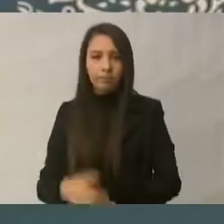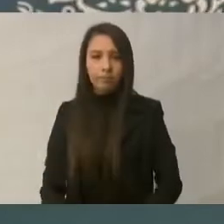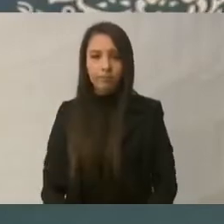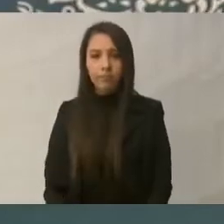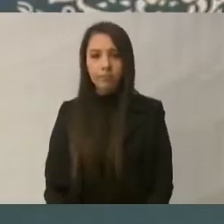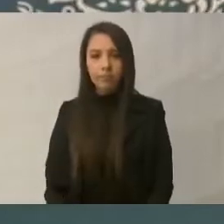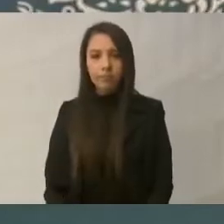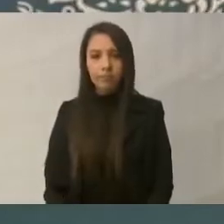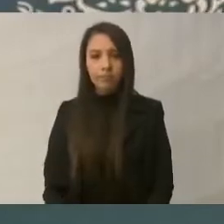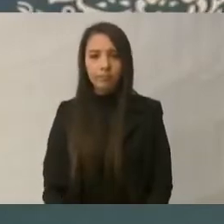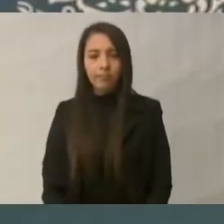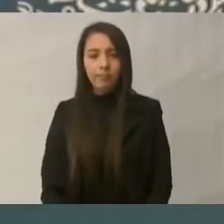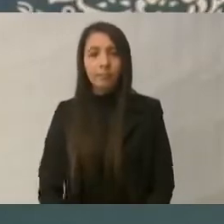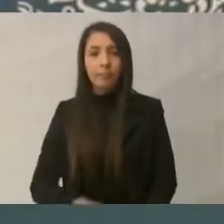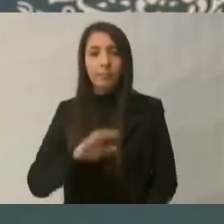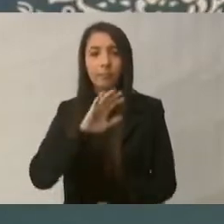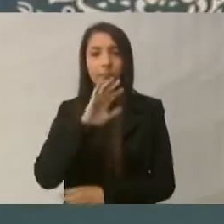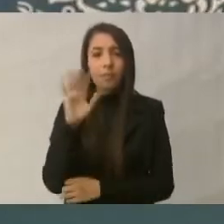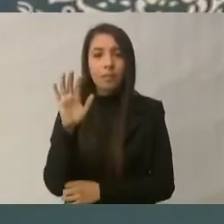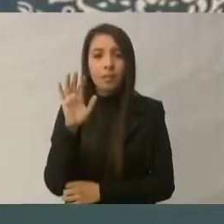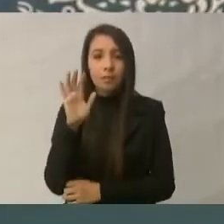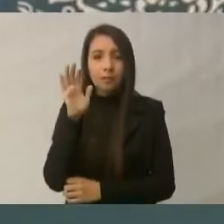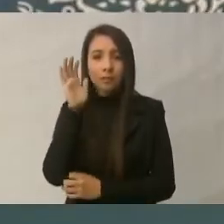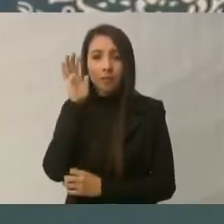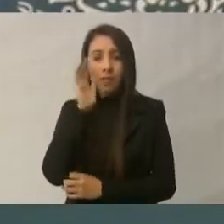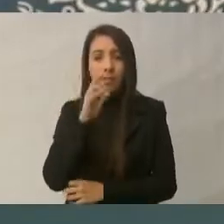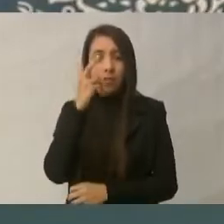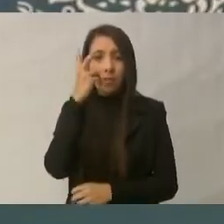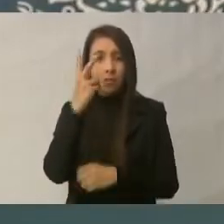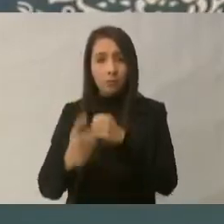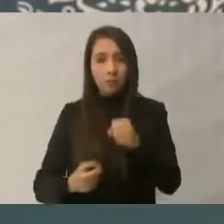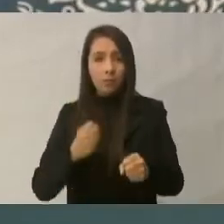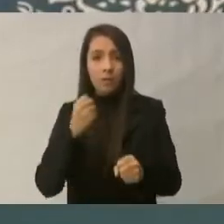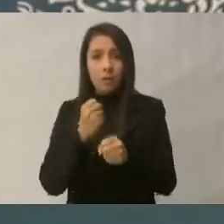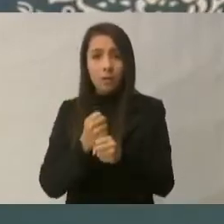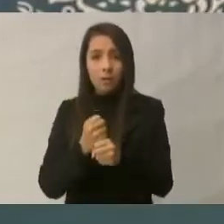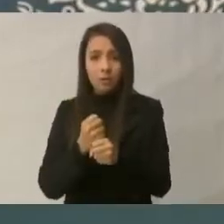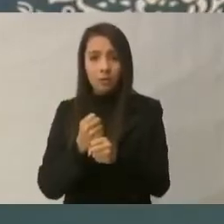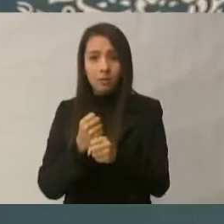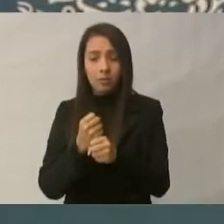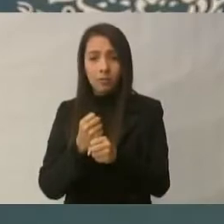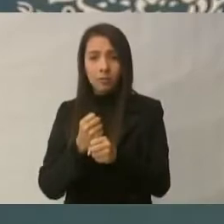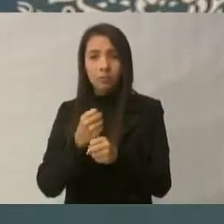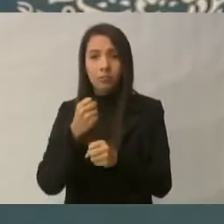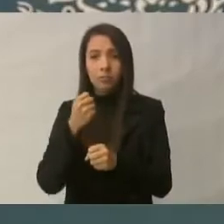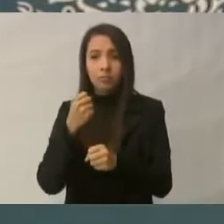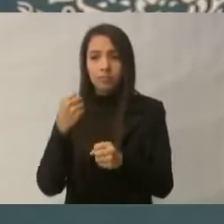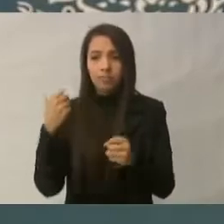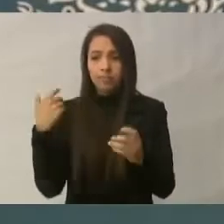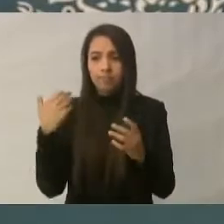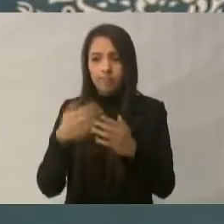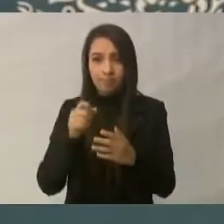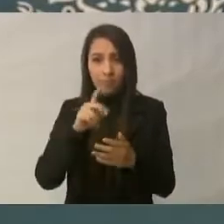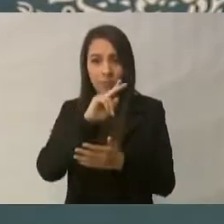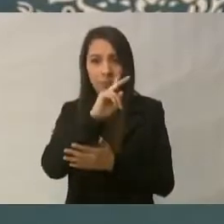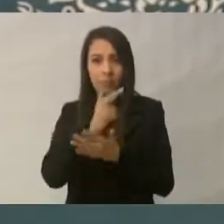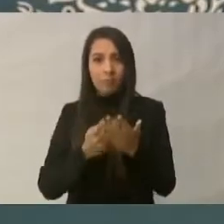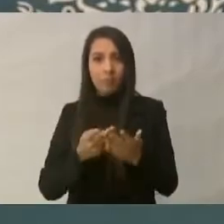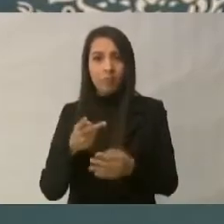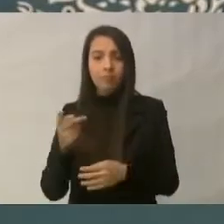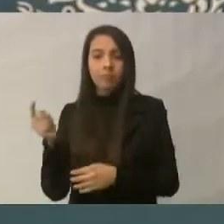A casi dos años de la entrada en vigor de este programa, venimos a refrendar su principal objetivo,